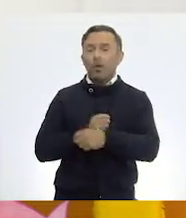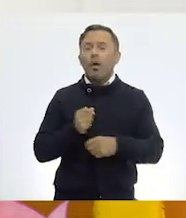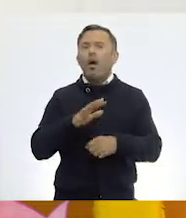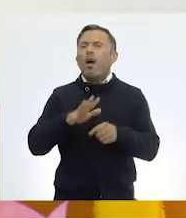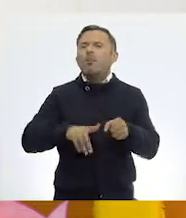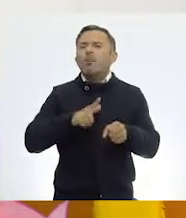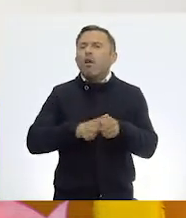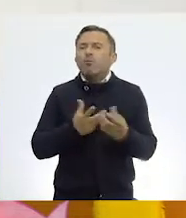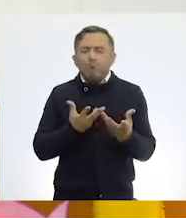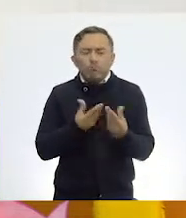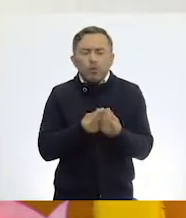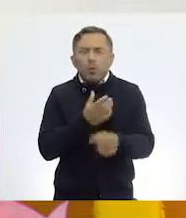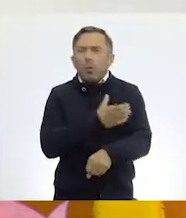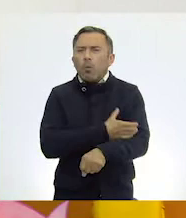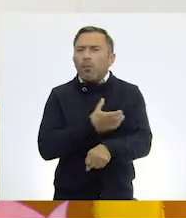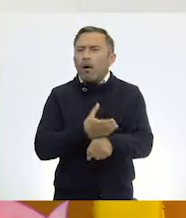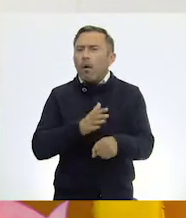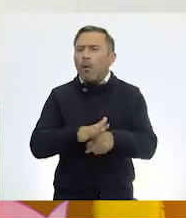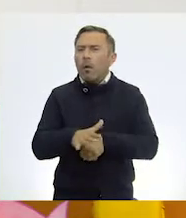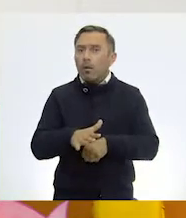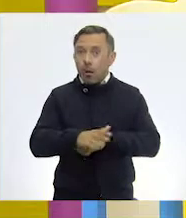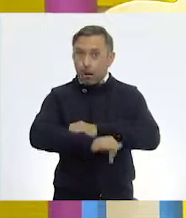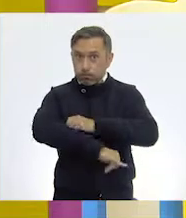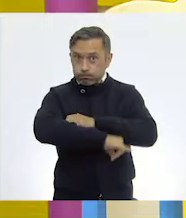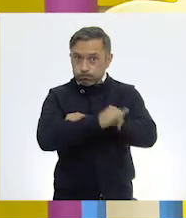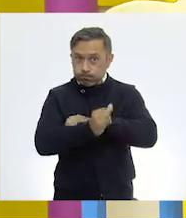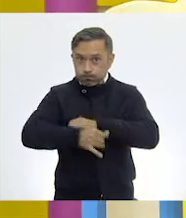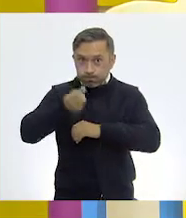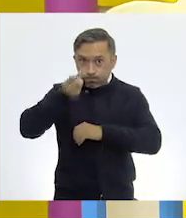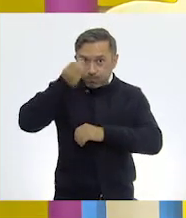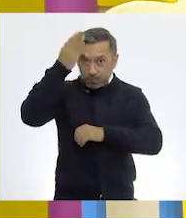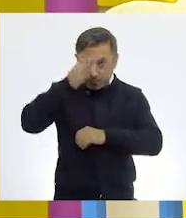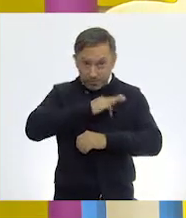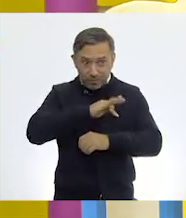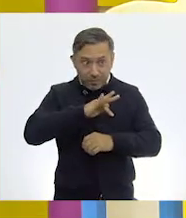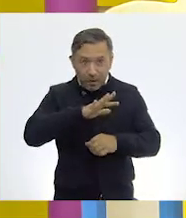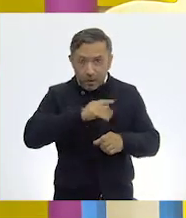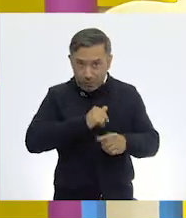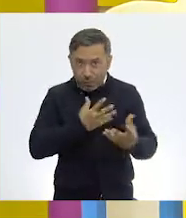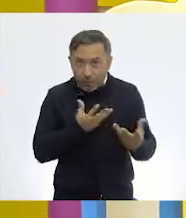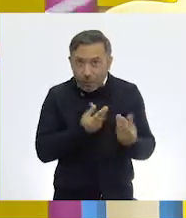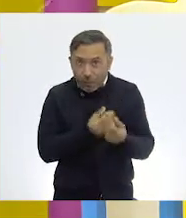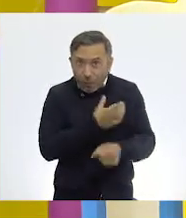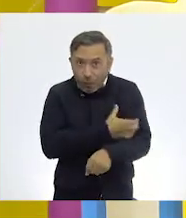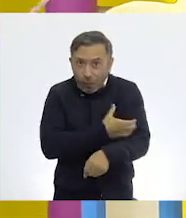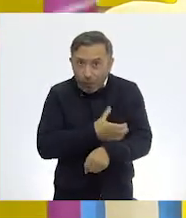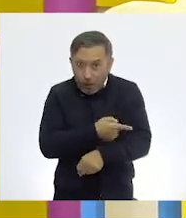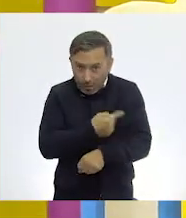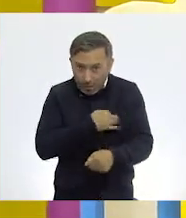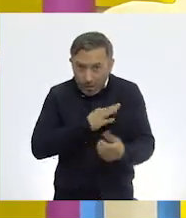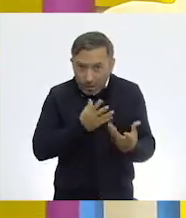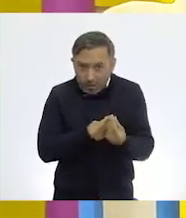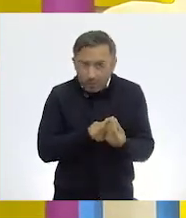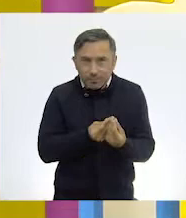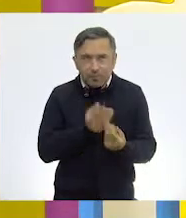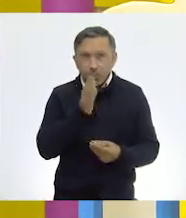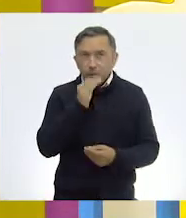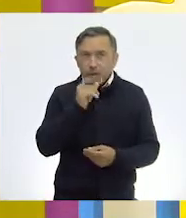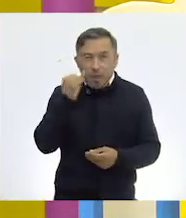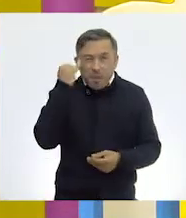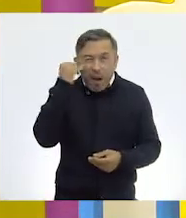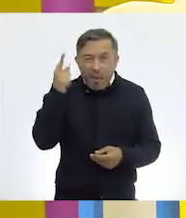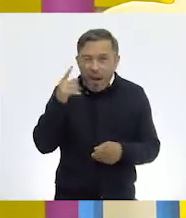ballena como un animal de compañía? Mmm, creo que no. Imagínense, una ballena con ese tamaño tan